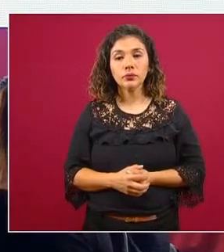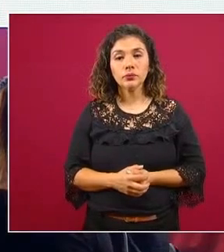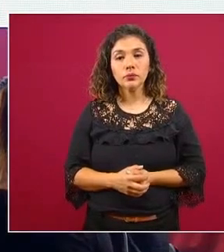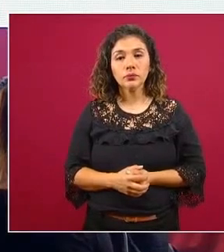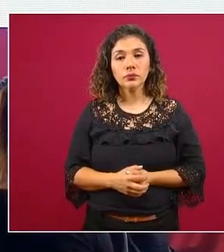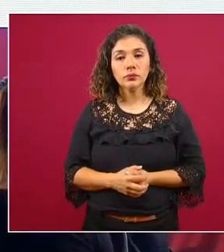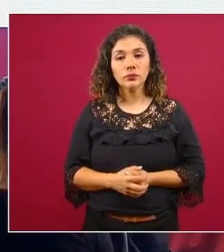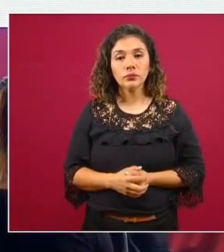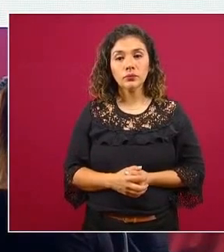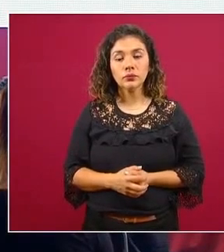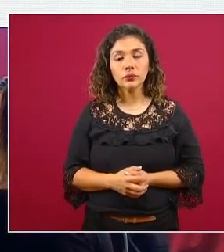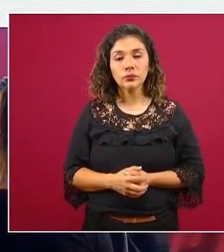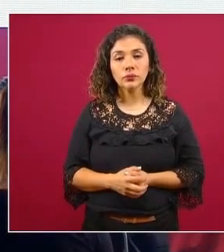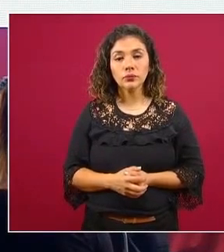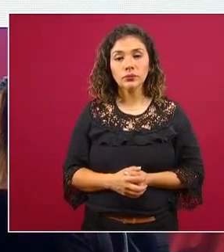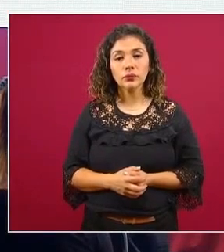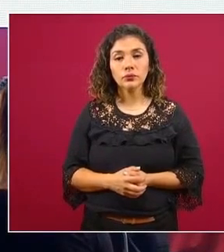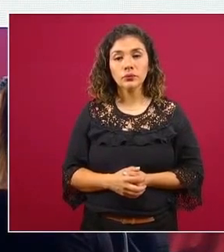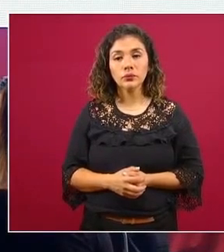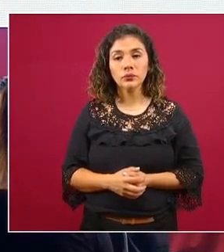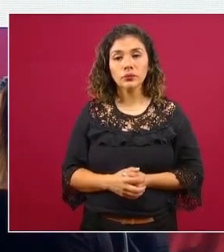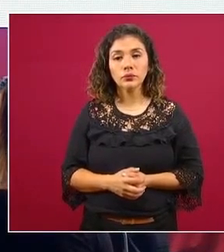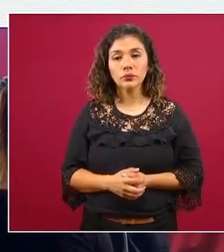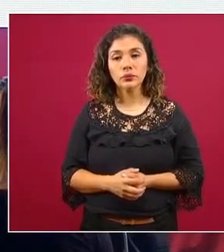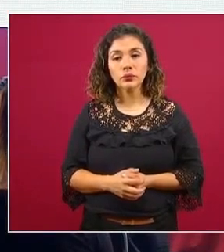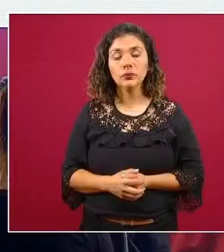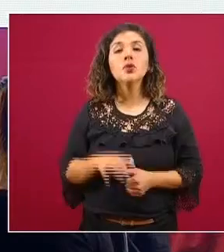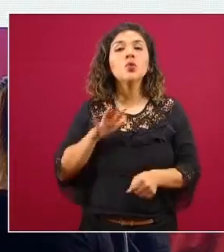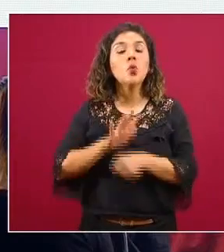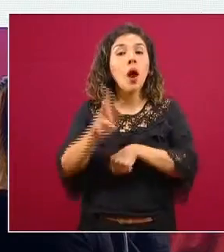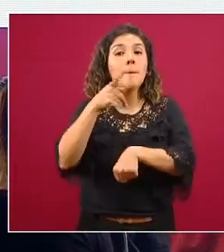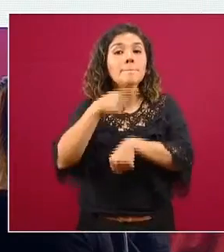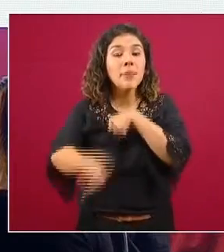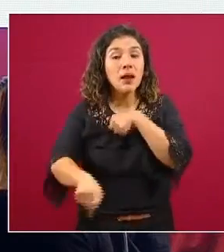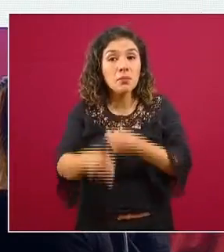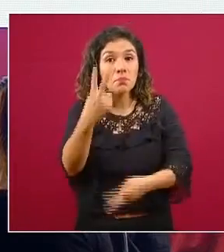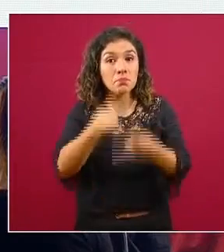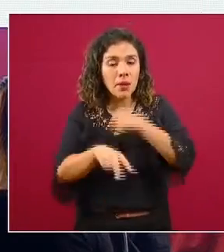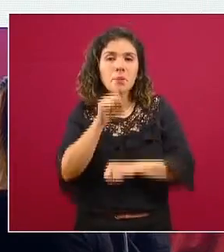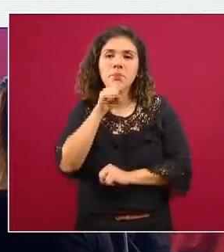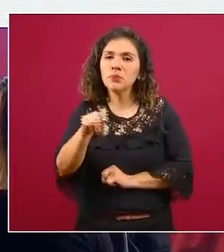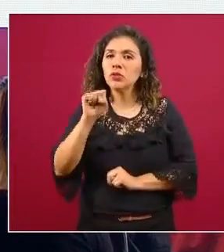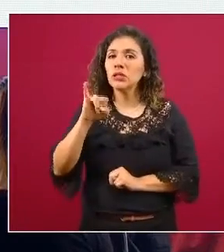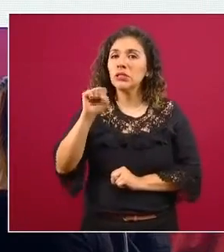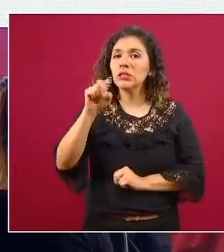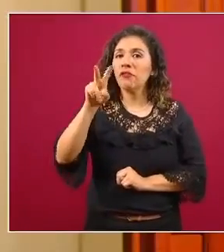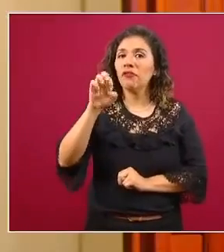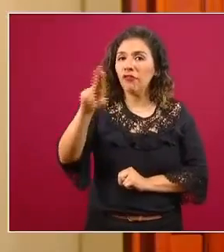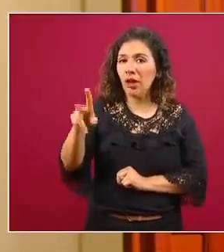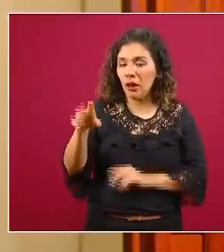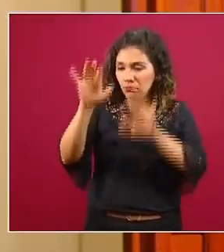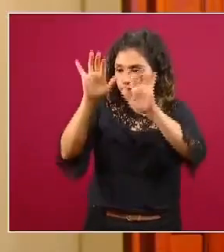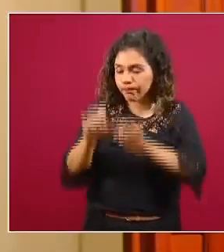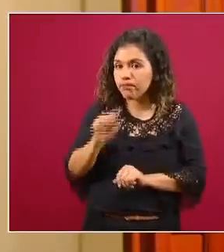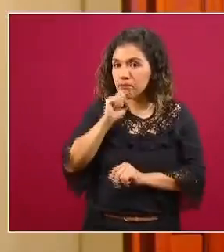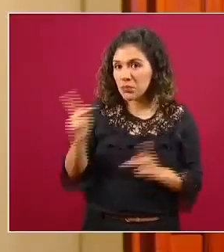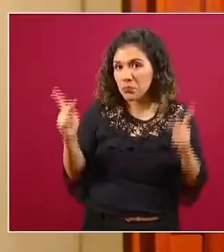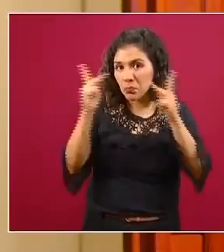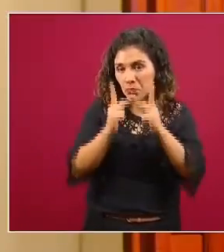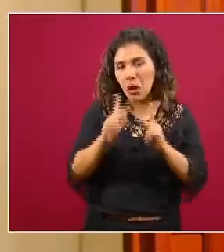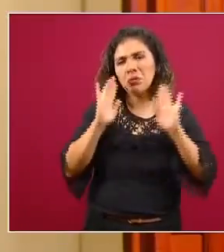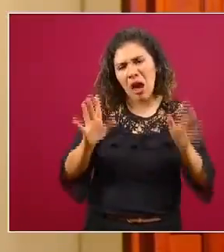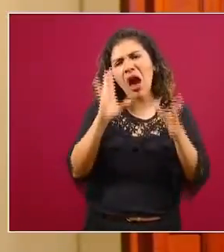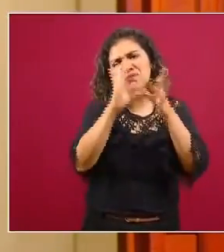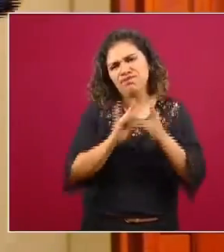y ya muy rápido casi para terminar en cuanto a los factores de riesgo esto lo tomamos del sistema de vigilancia sentinela me dan la siguiente mismos que se han